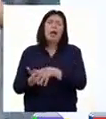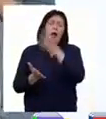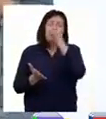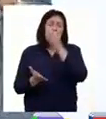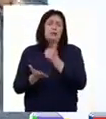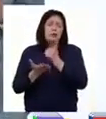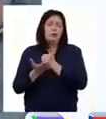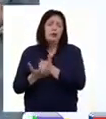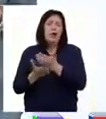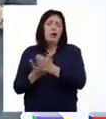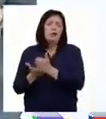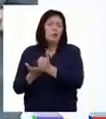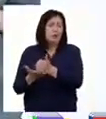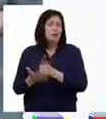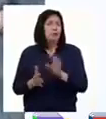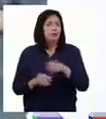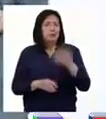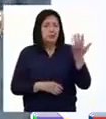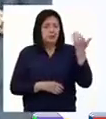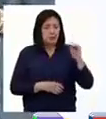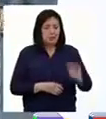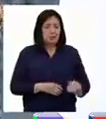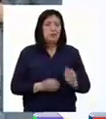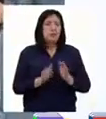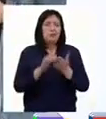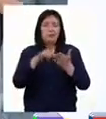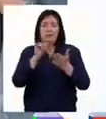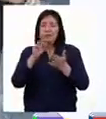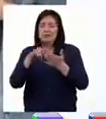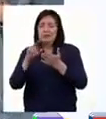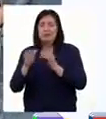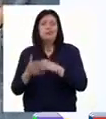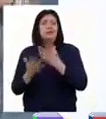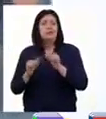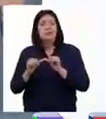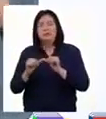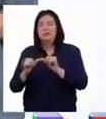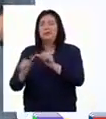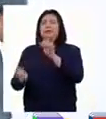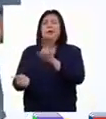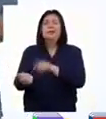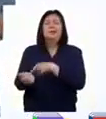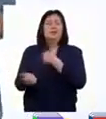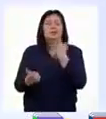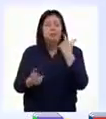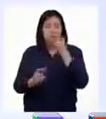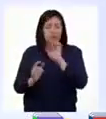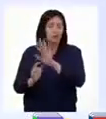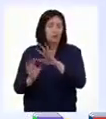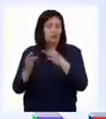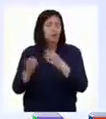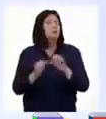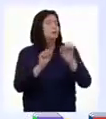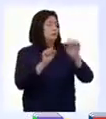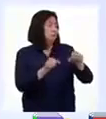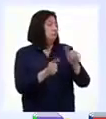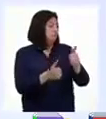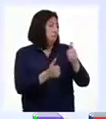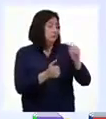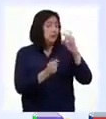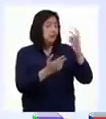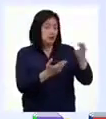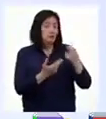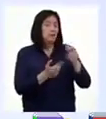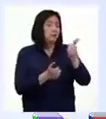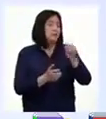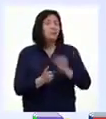con su familia porque desde pequeño pintaba los retablos y aprendió a mantener vivas las tradiciones de su familia. Excelentes propuestas,